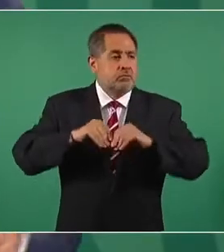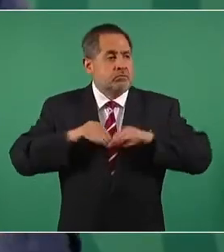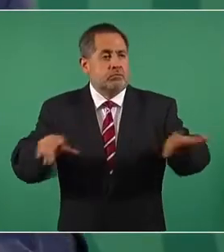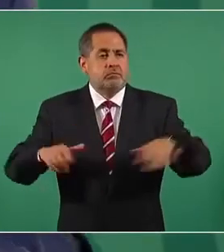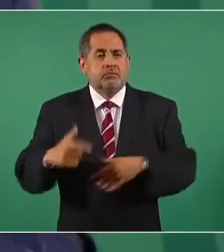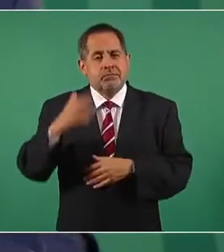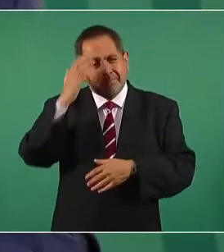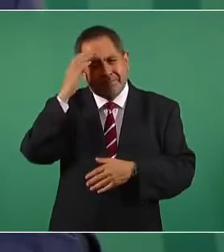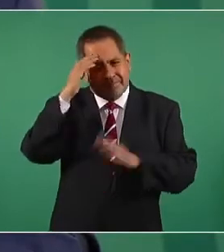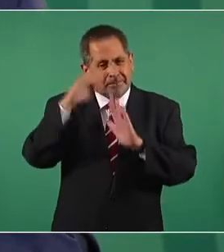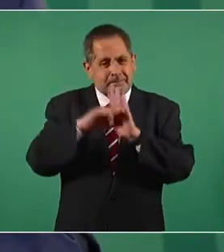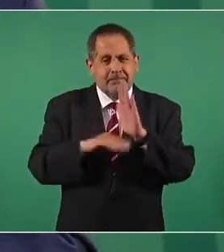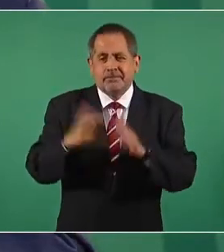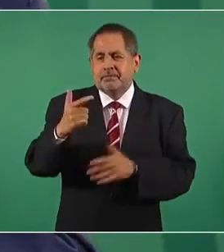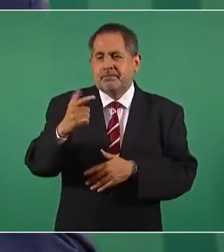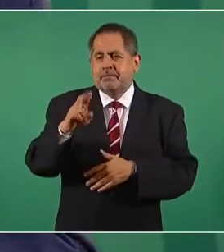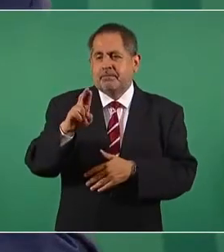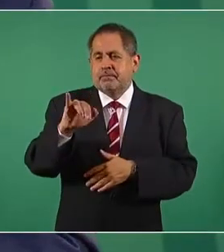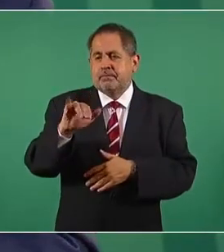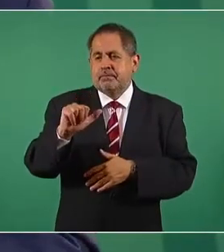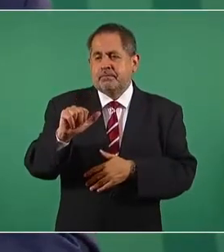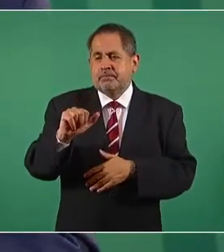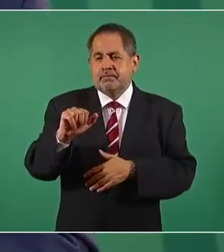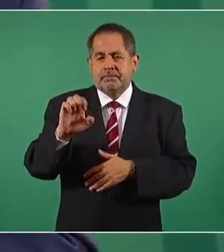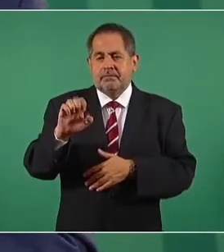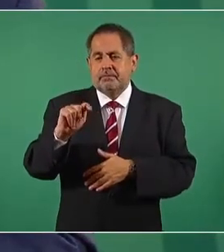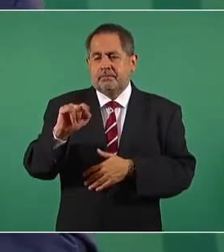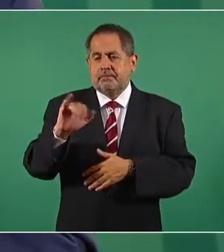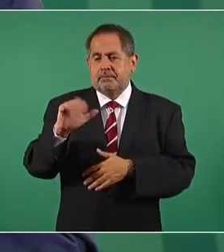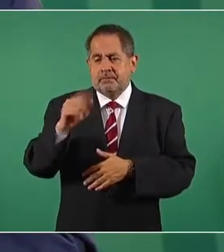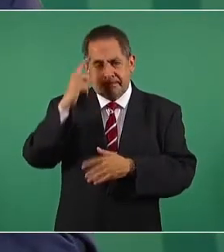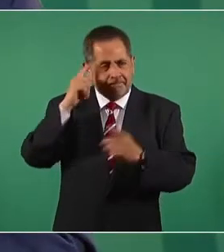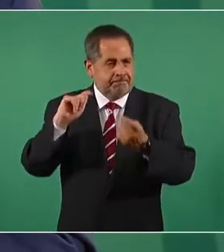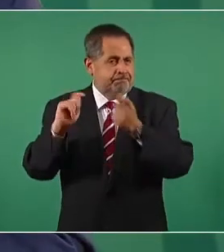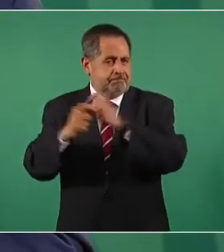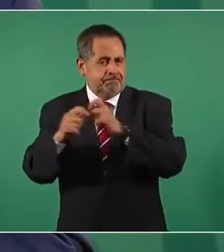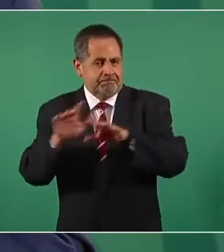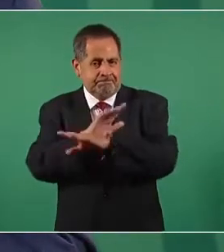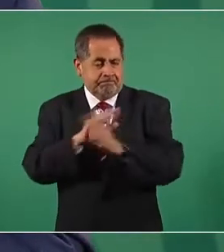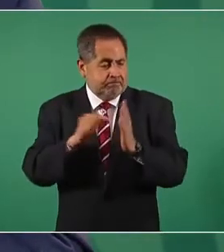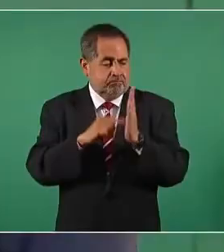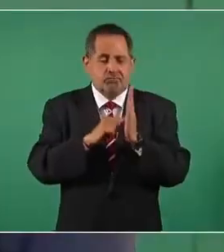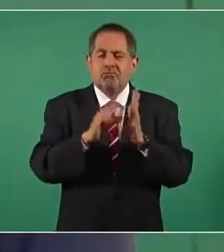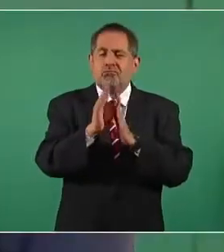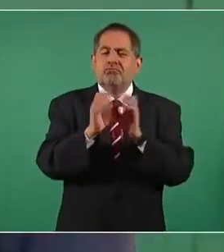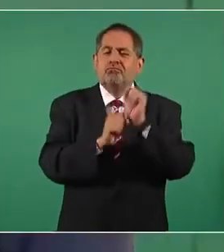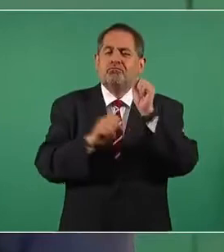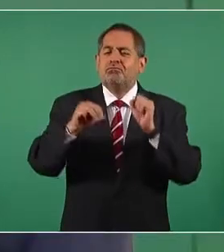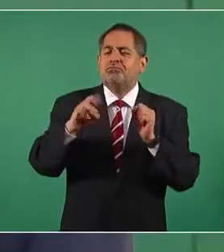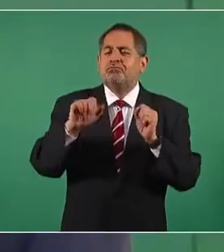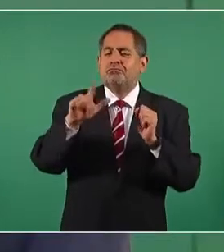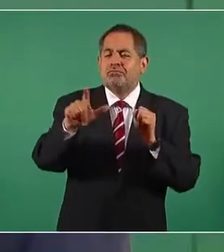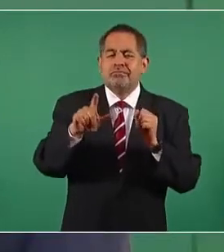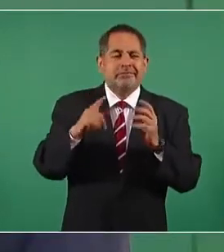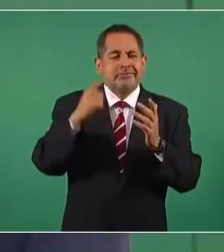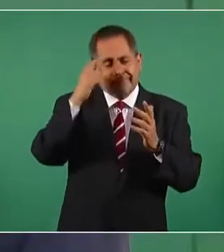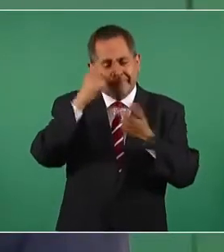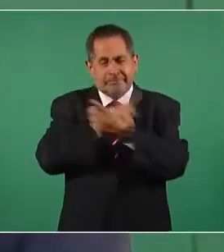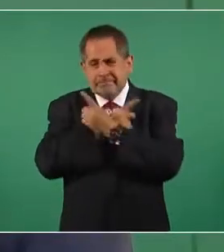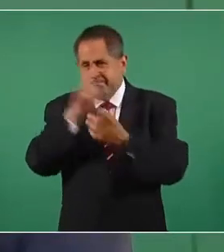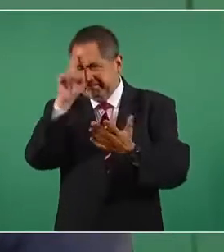transformación, que es una constitución moral. Vamos a seguir hablando de estos temas,